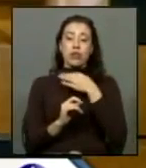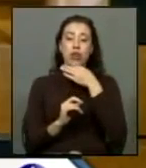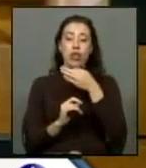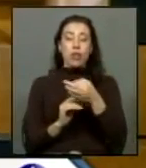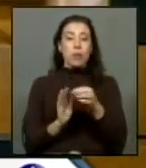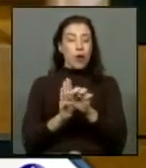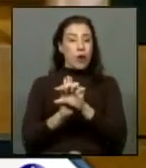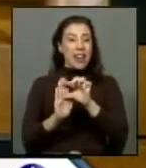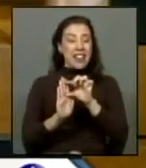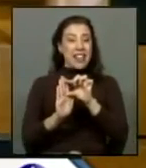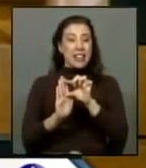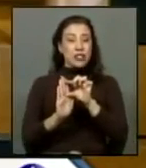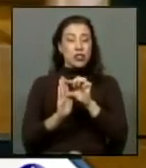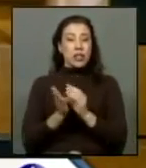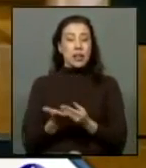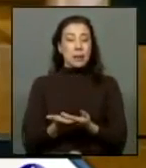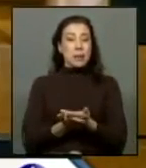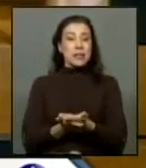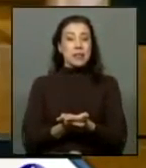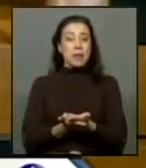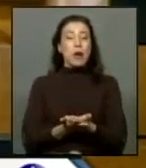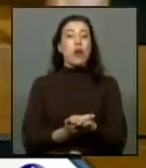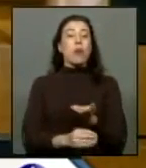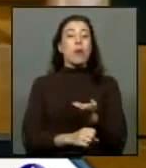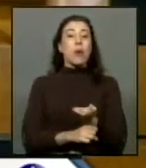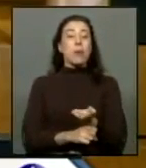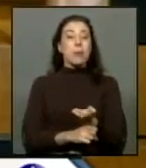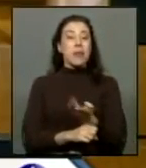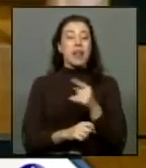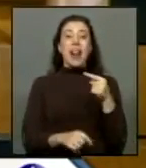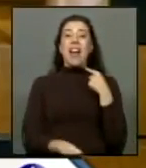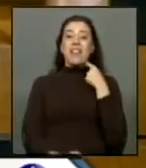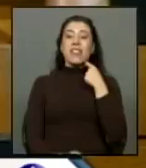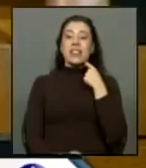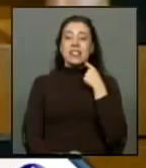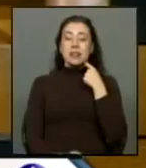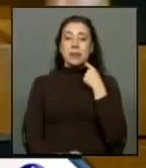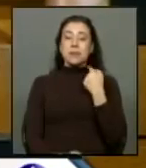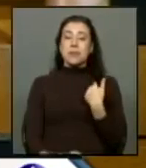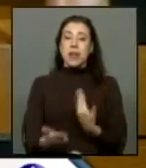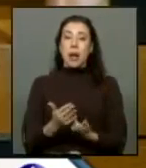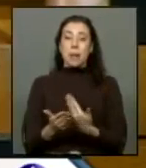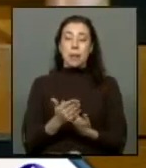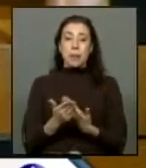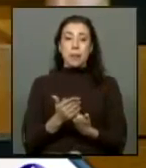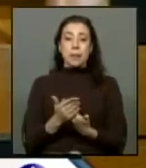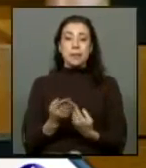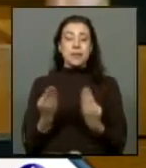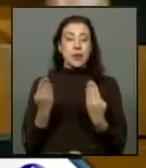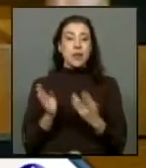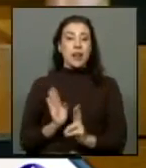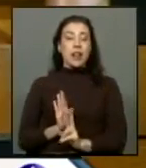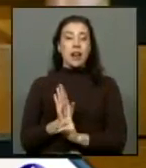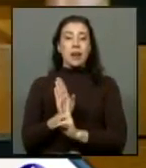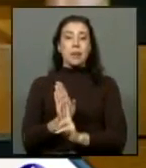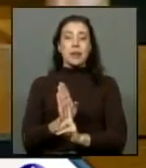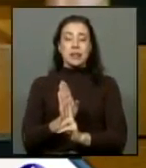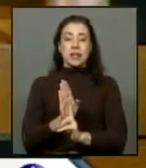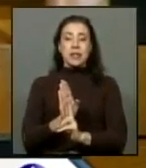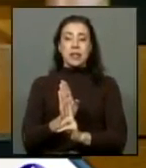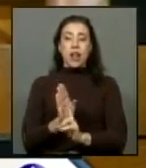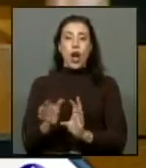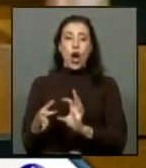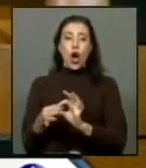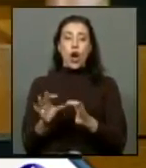indicación que presentamos tal como lo solicitan estas víctimas aprovecho de saludar a los representantes de las